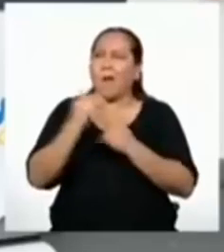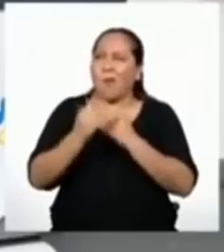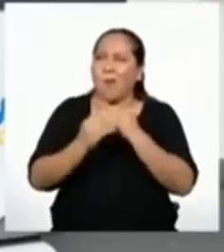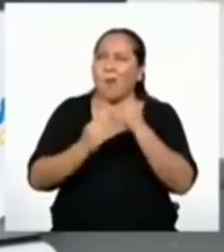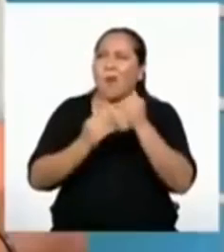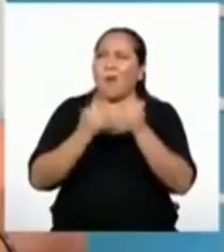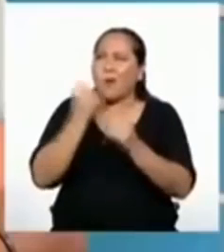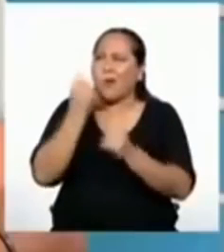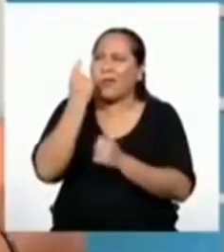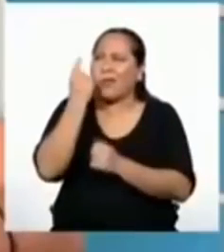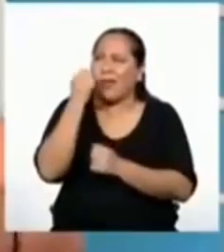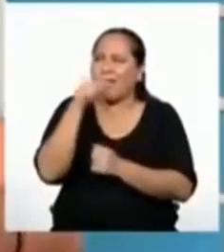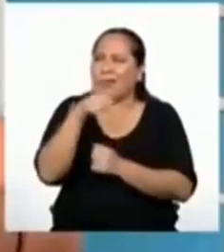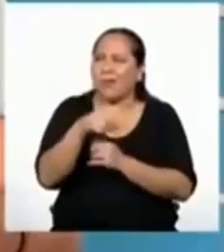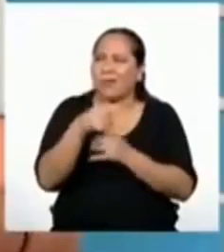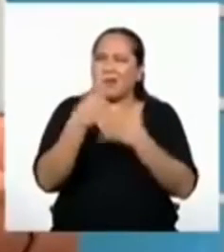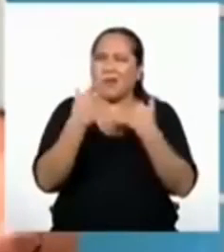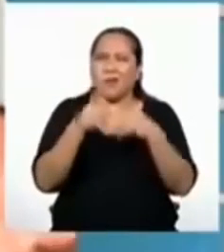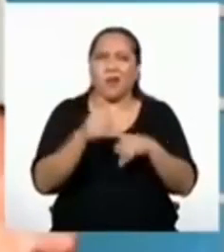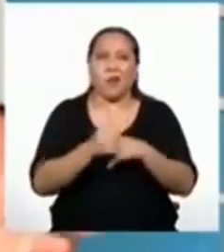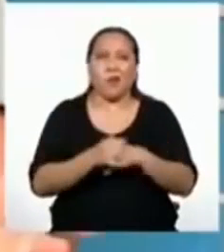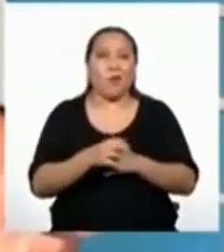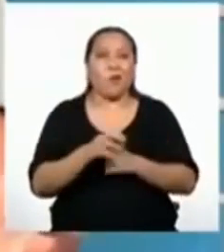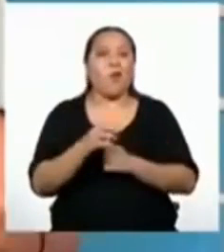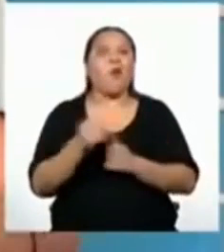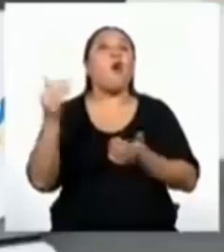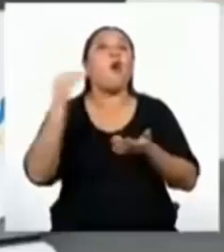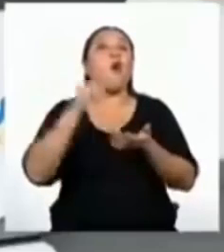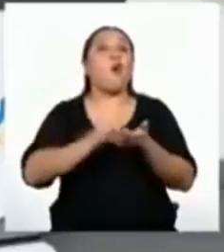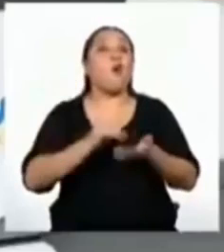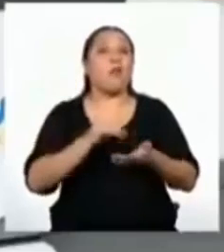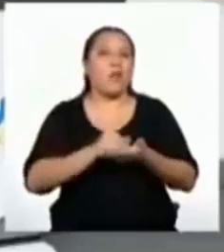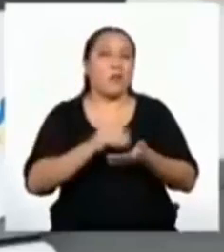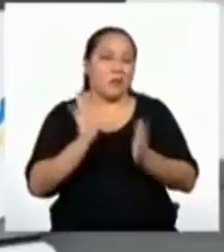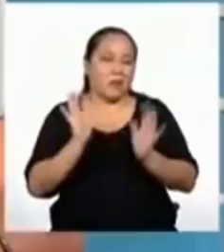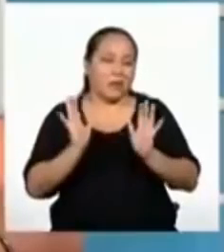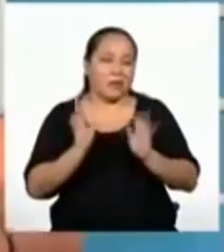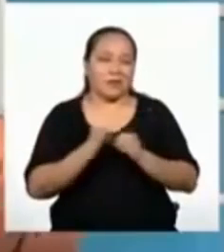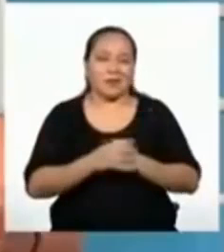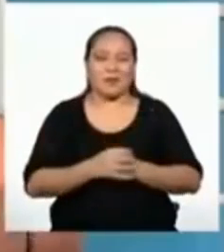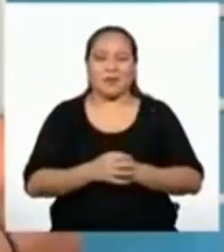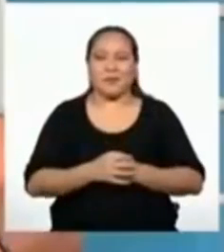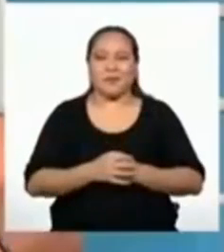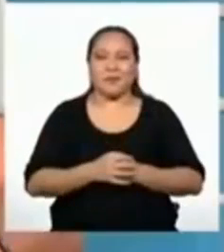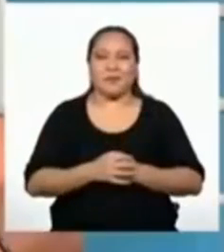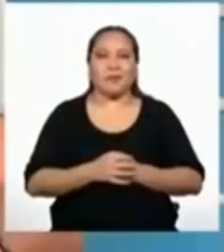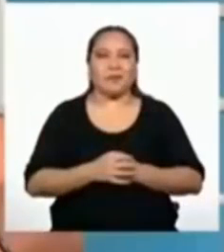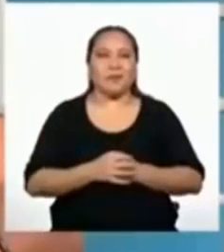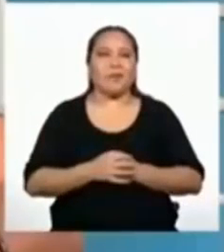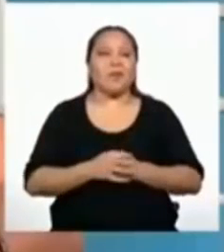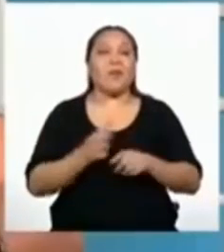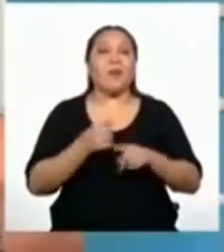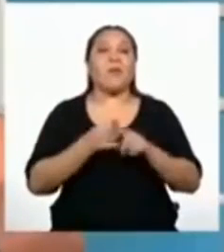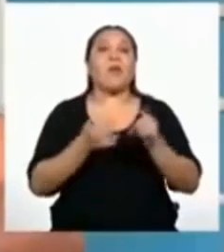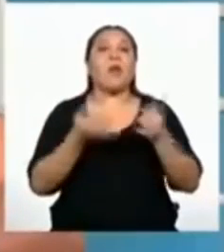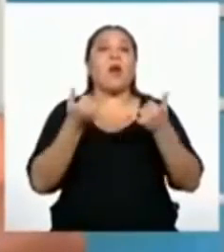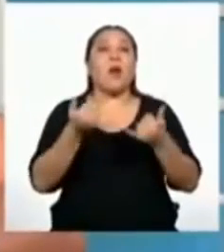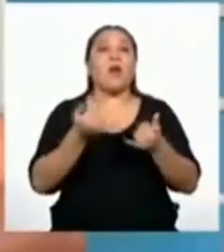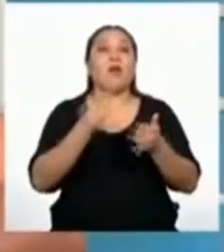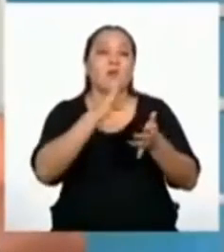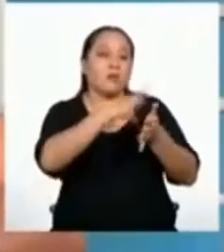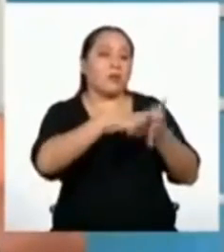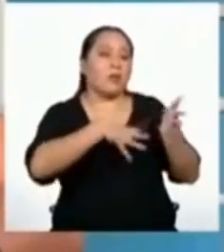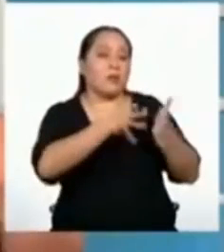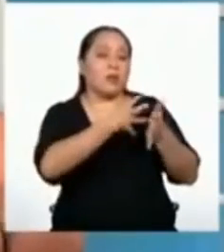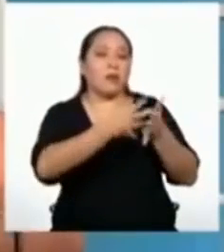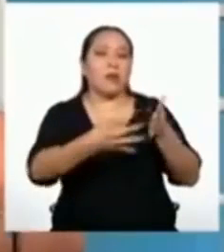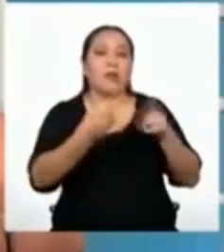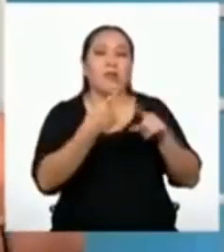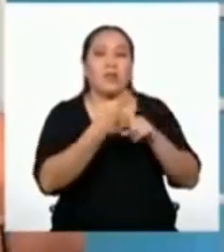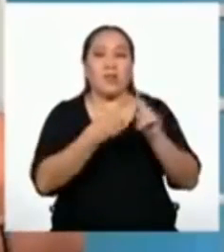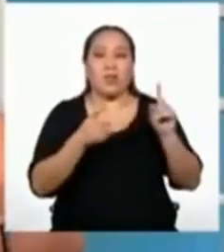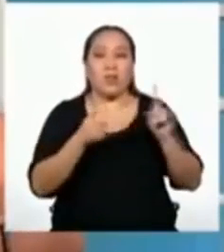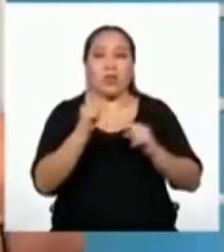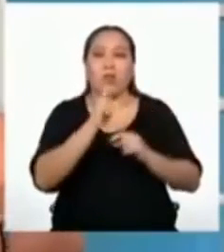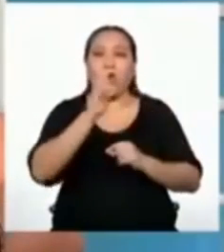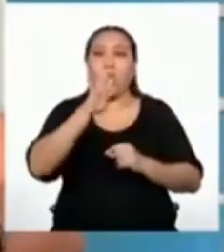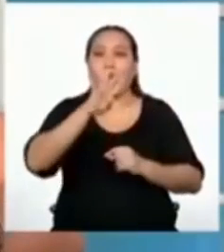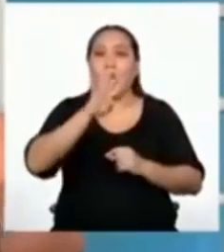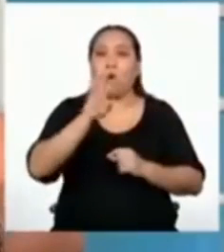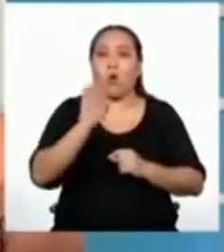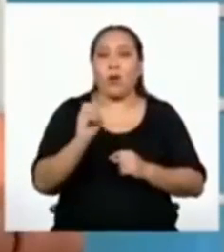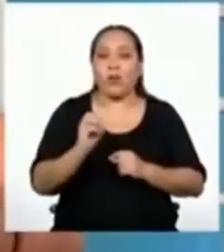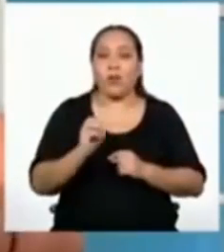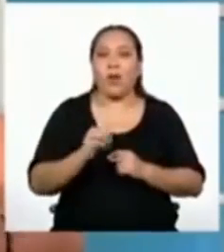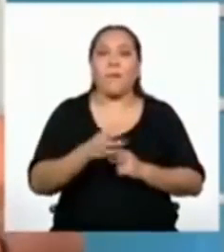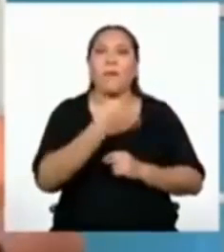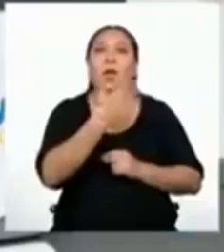claro este juego. ¿Qué te parece si lo repetimos? Sí, mejor. Ya, pero con un tablero distinto. Ya no de cuarenta,